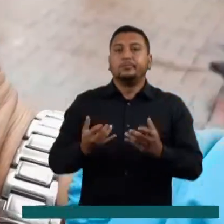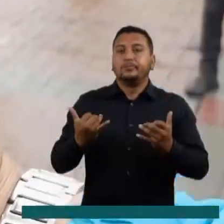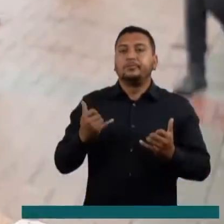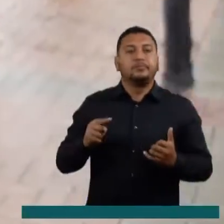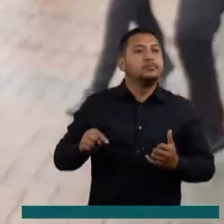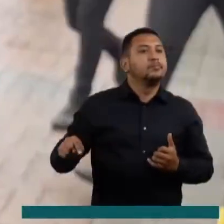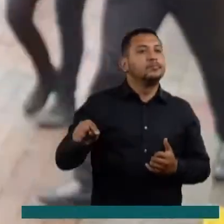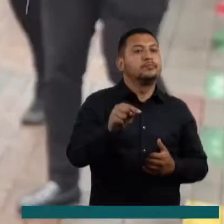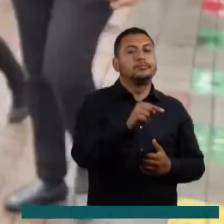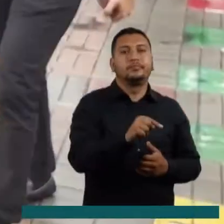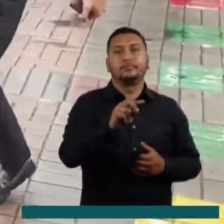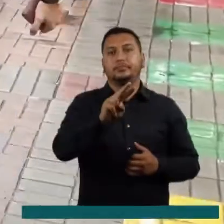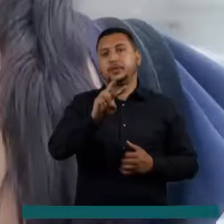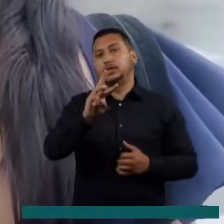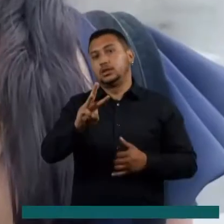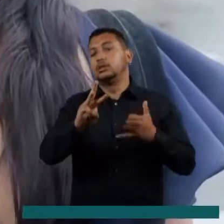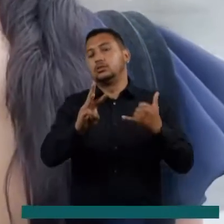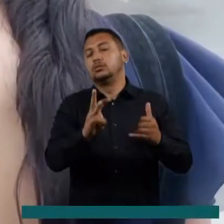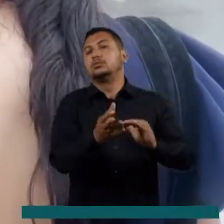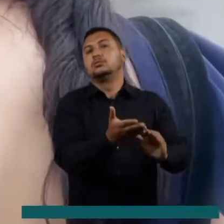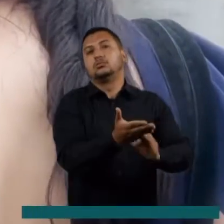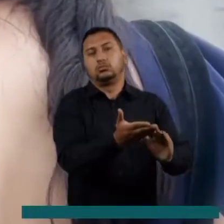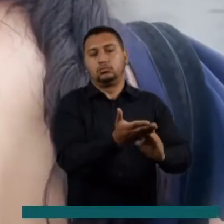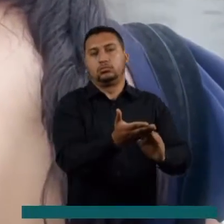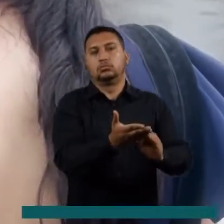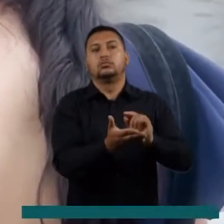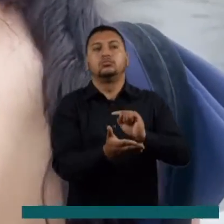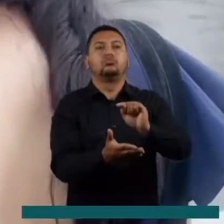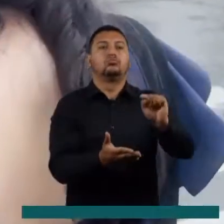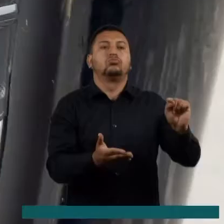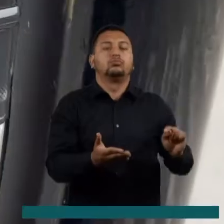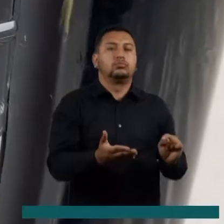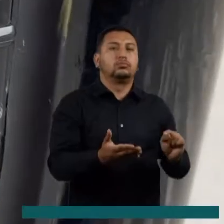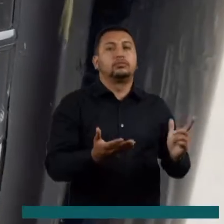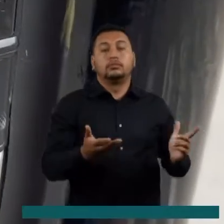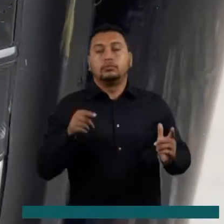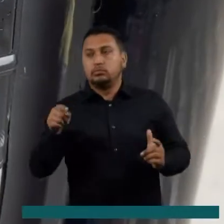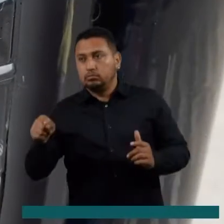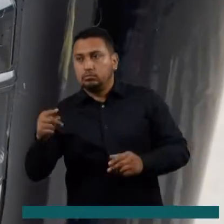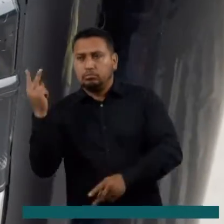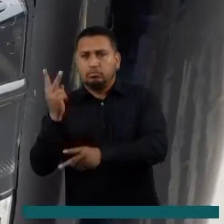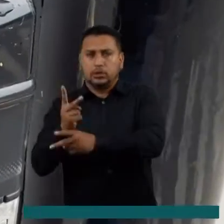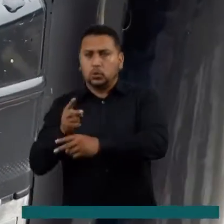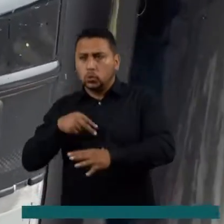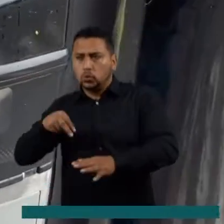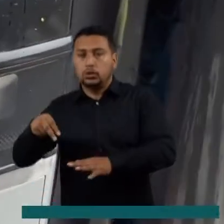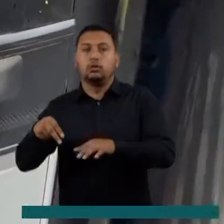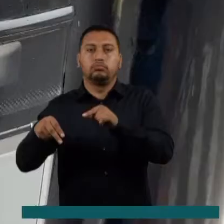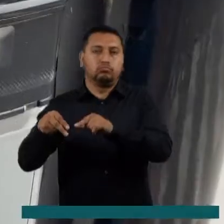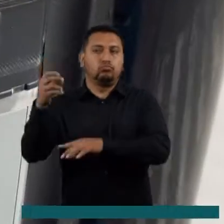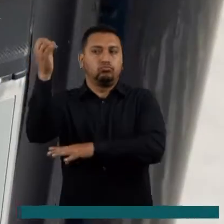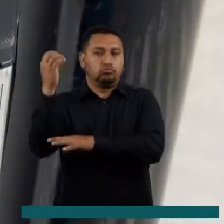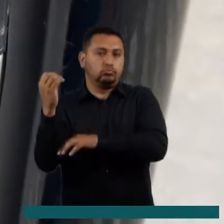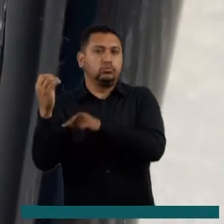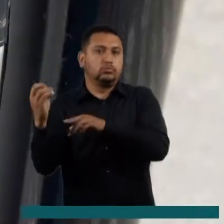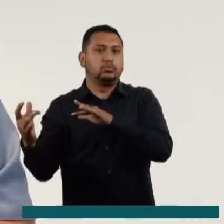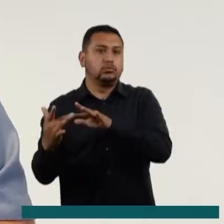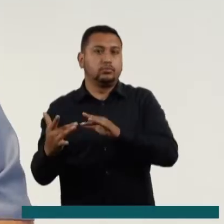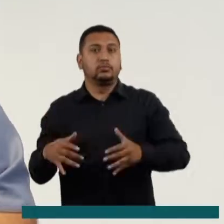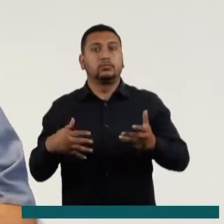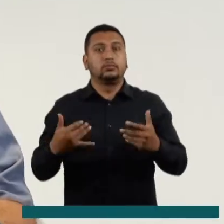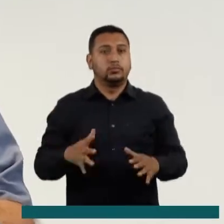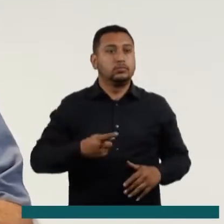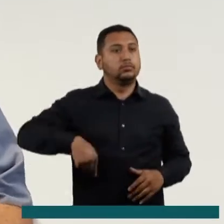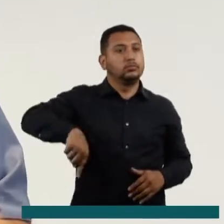Hasta el momento son 23 intersecciones las que se han instalado en la ciudad, sobre todo en aquellos cruces viales que son de alta peligrosidad.